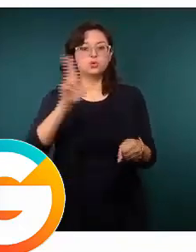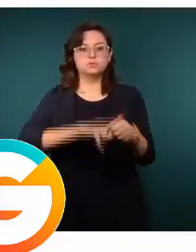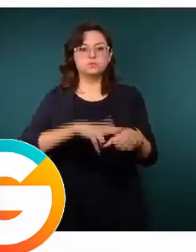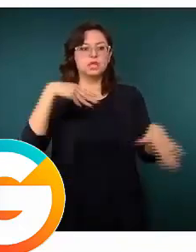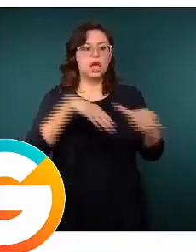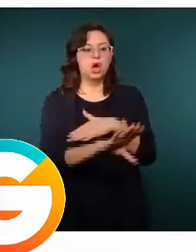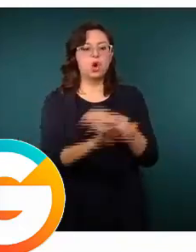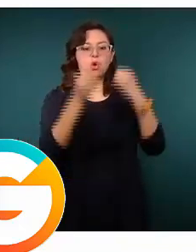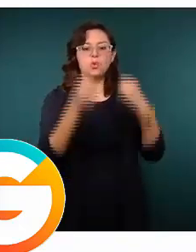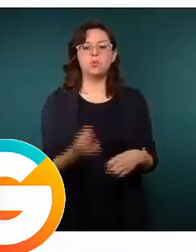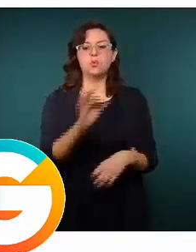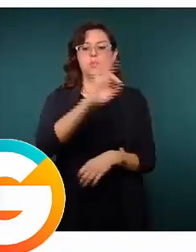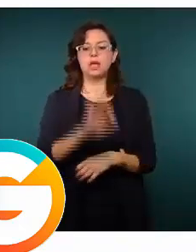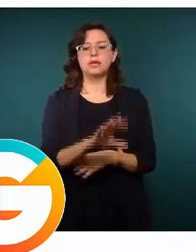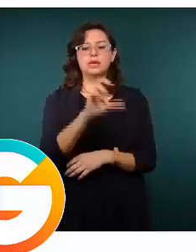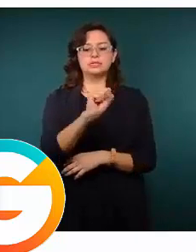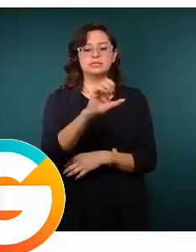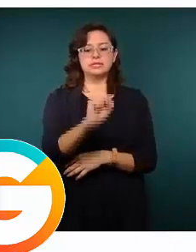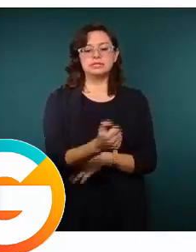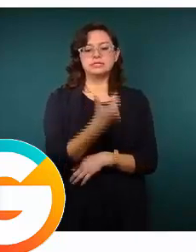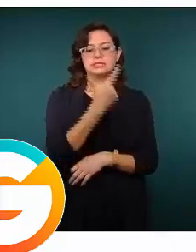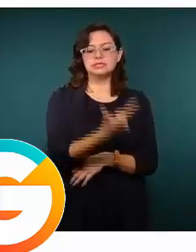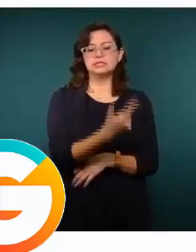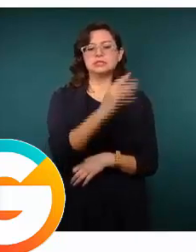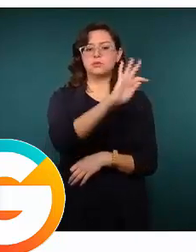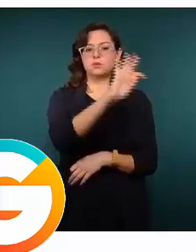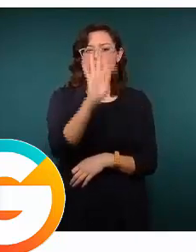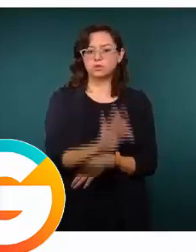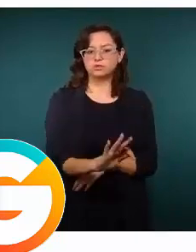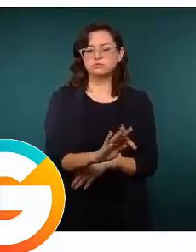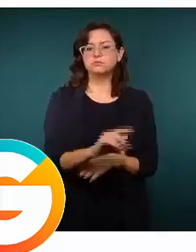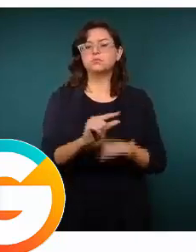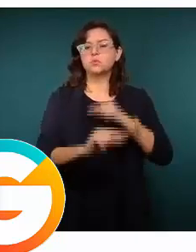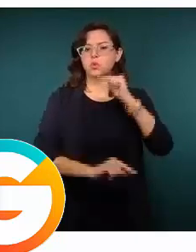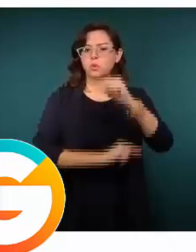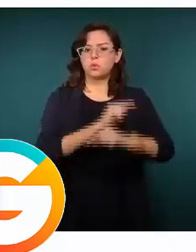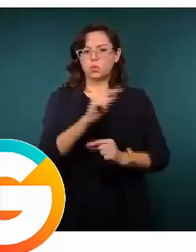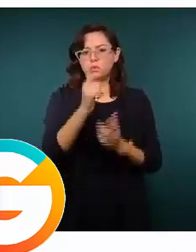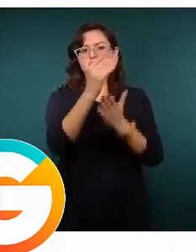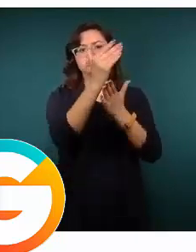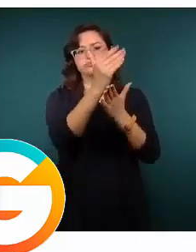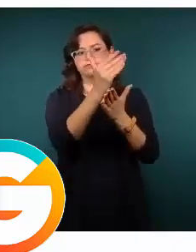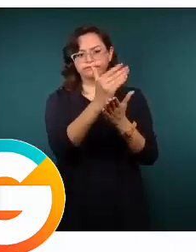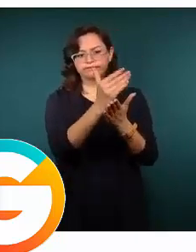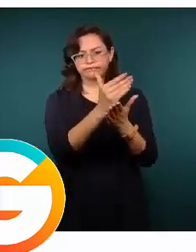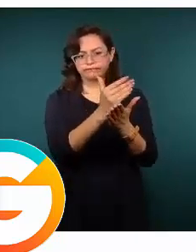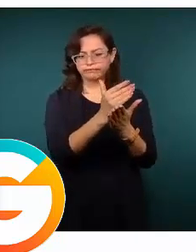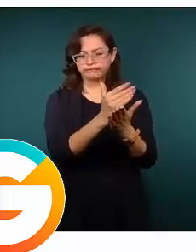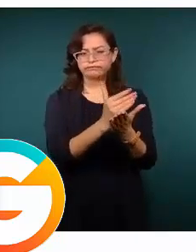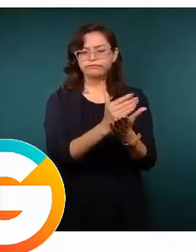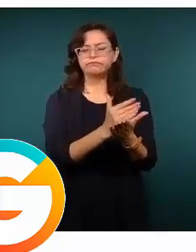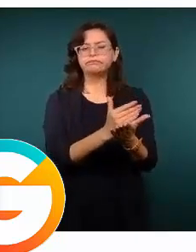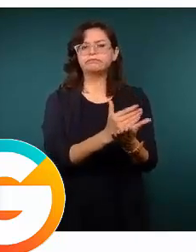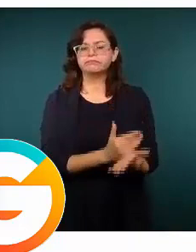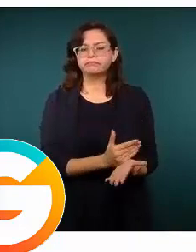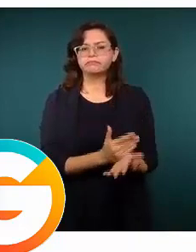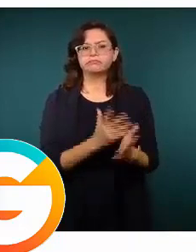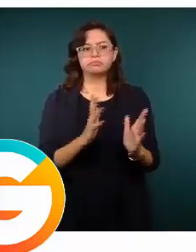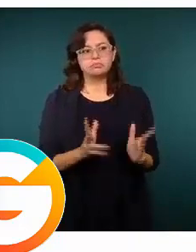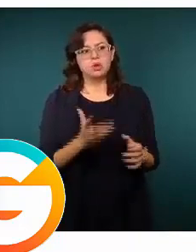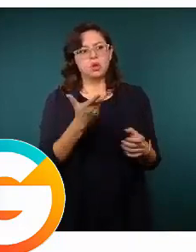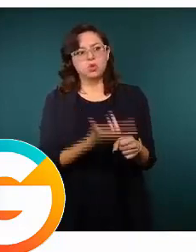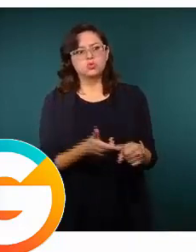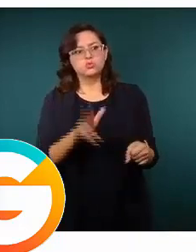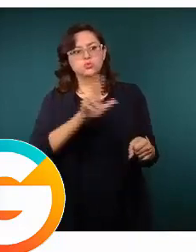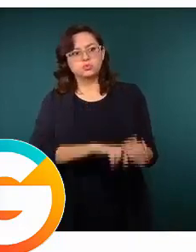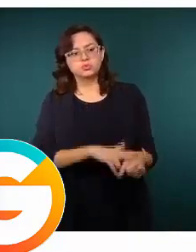un porcentaje de ocupación hospitalaria del 67 por ciento, ha venido disminuyendo, es una disminución ya en la ocupación